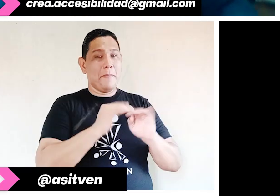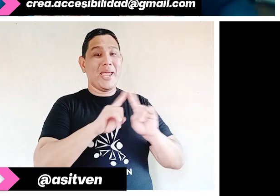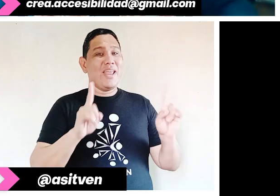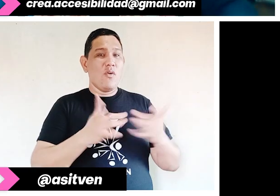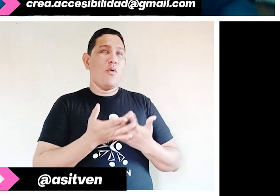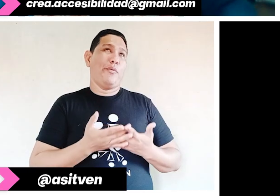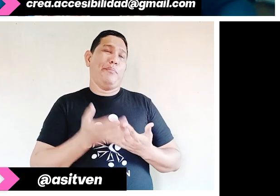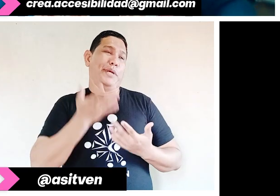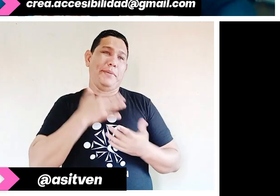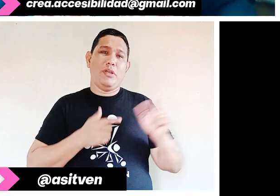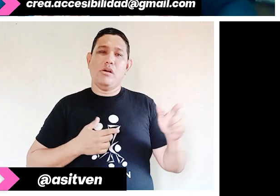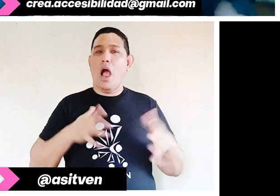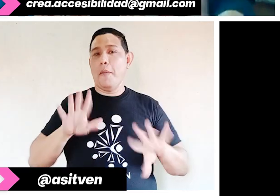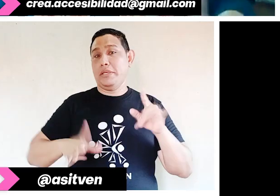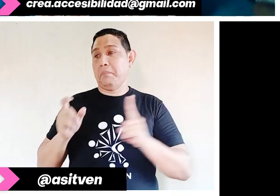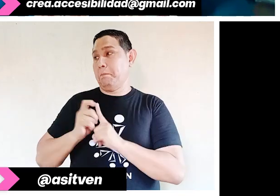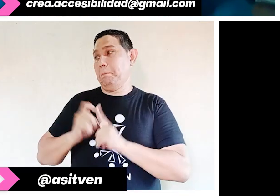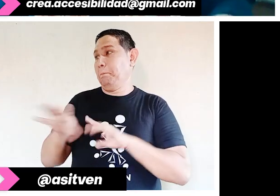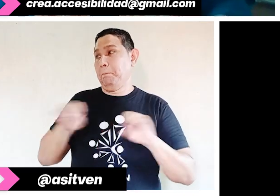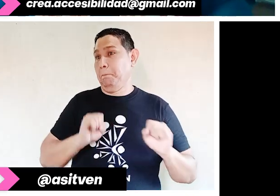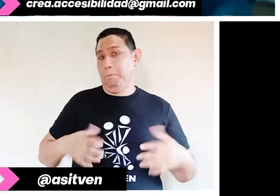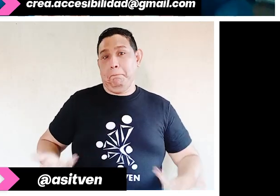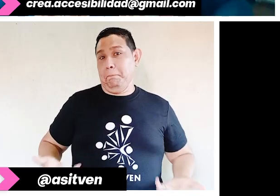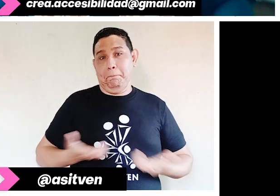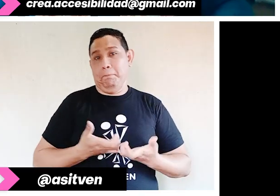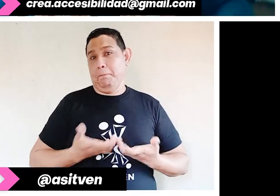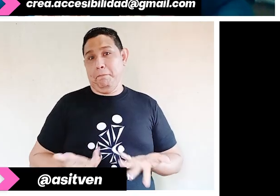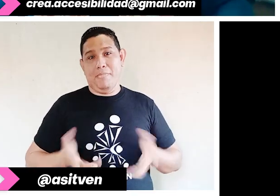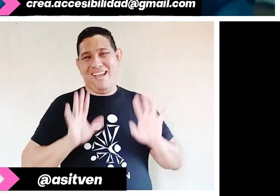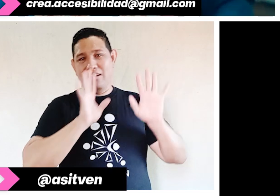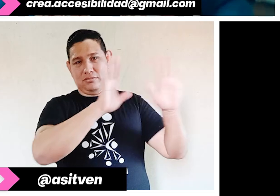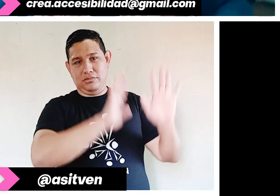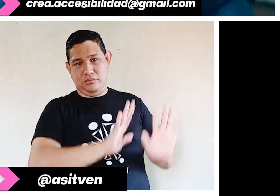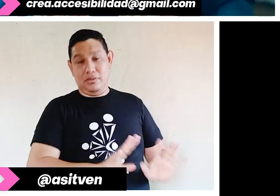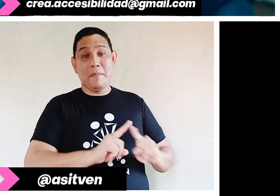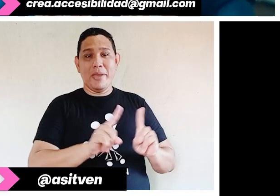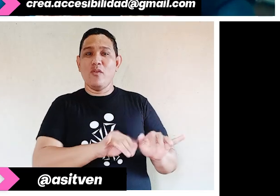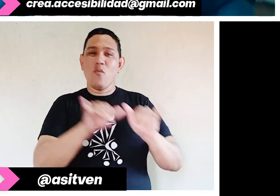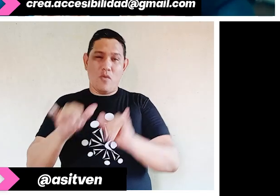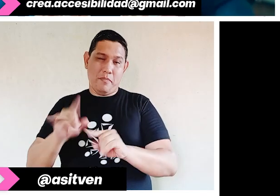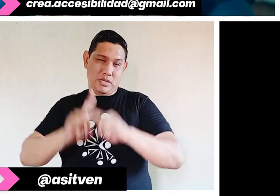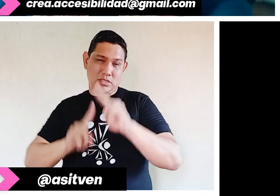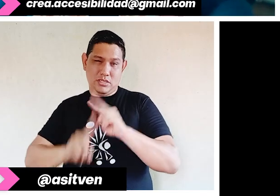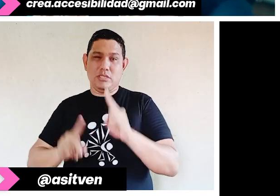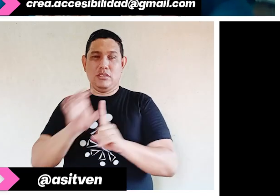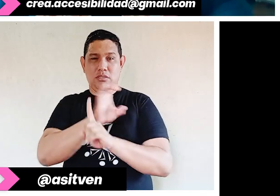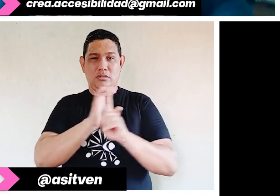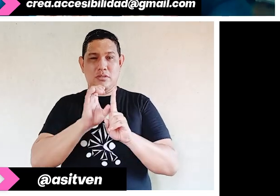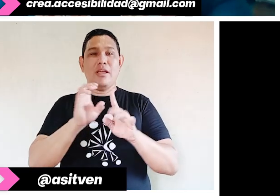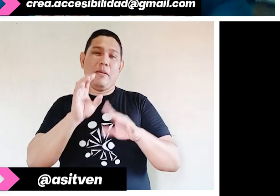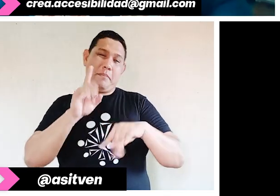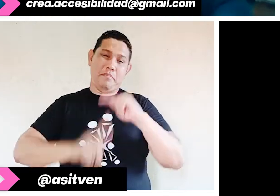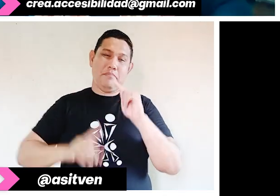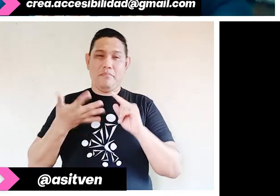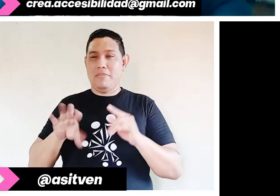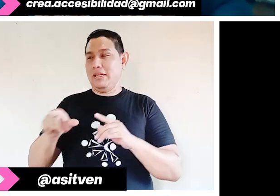lamentablemente van a haber palabras que, por mucho que queramos no usar modismos locales, algunas no las entenderán.